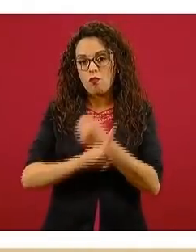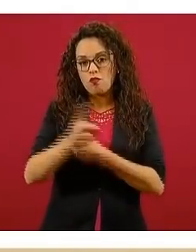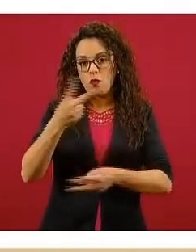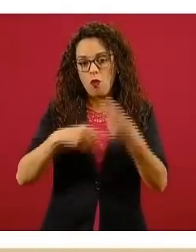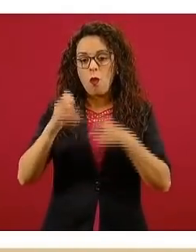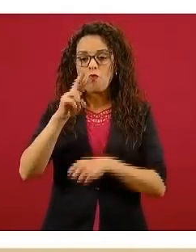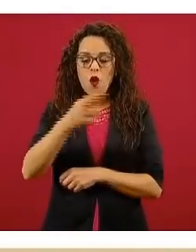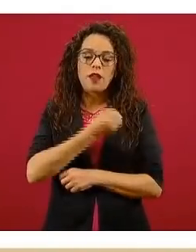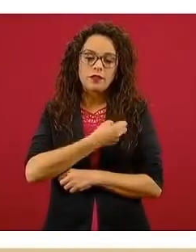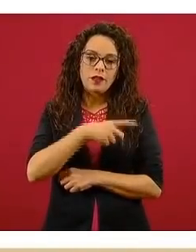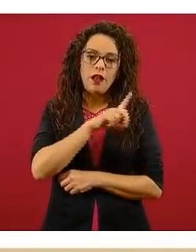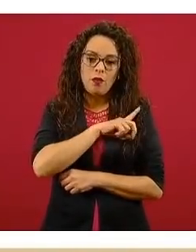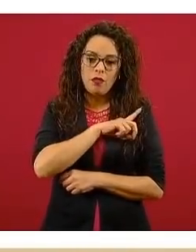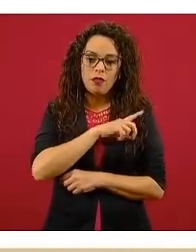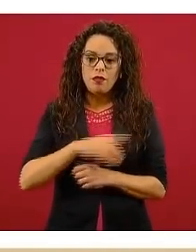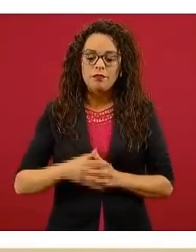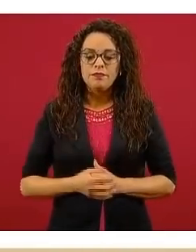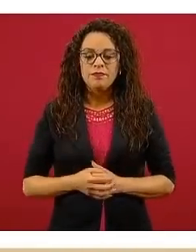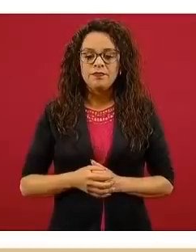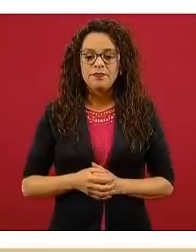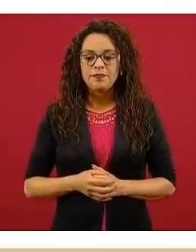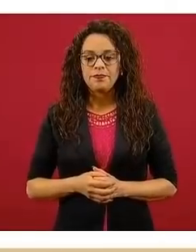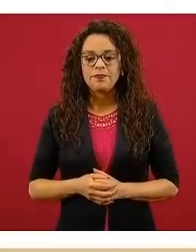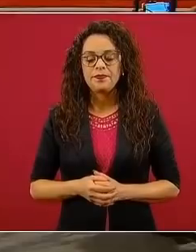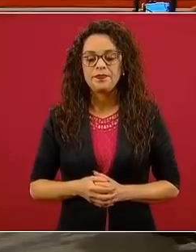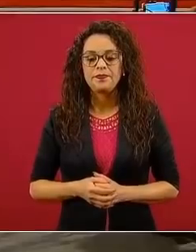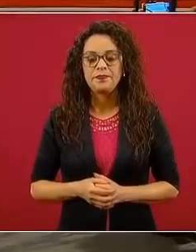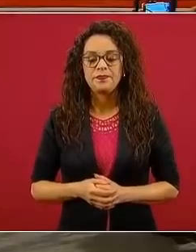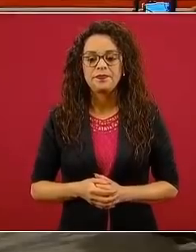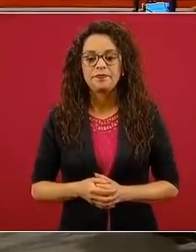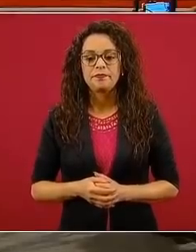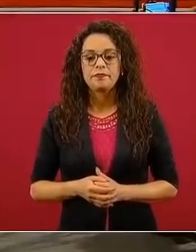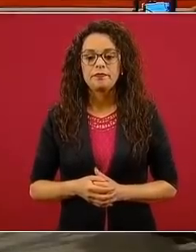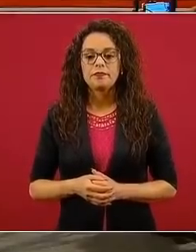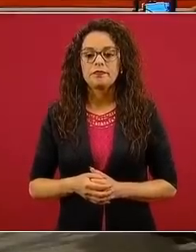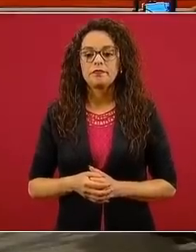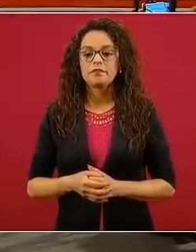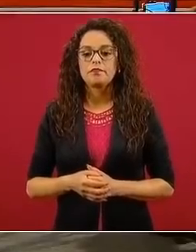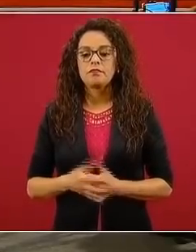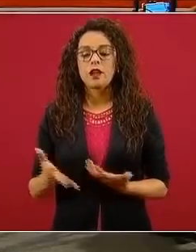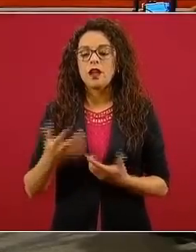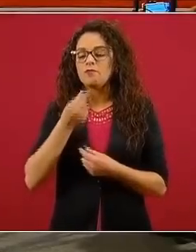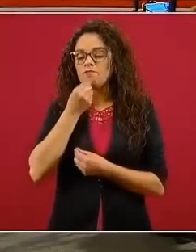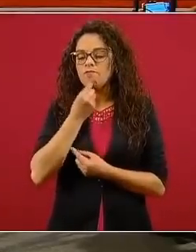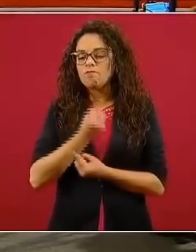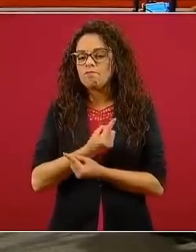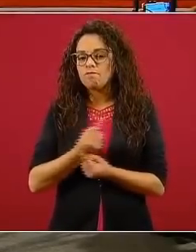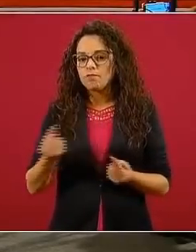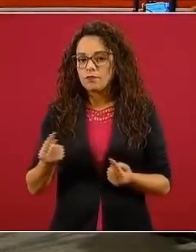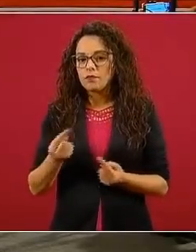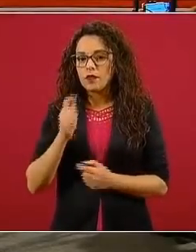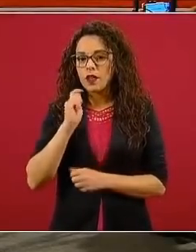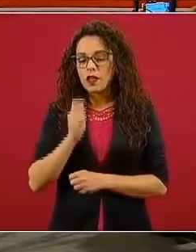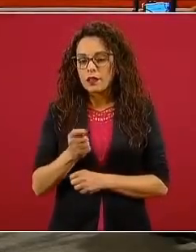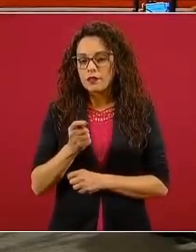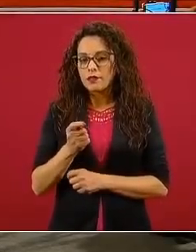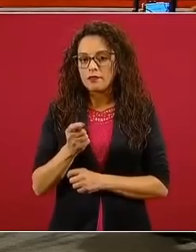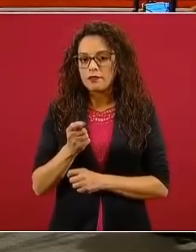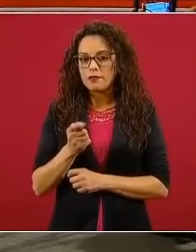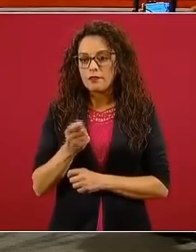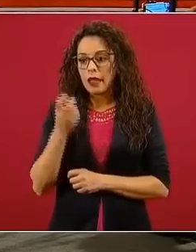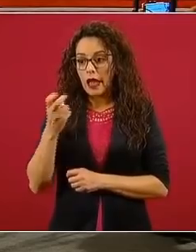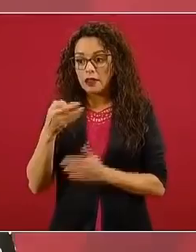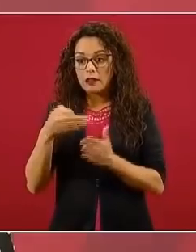Y el enfoque vivencial, quiere decir, bueno, eso que los niños, digamos, practiquen todos estos